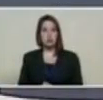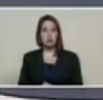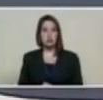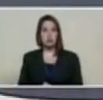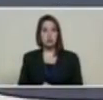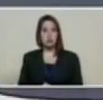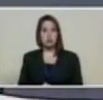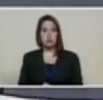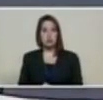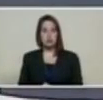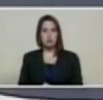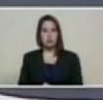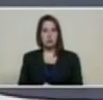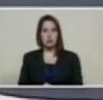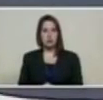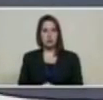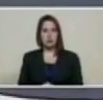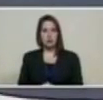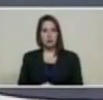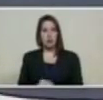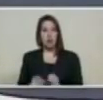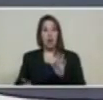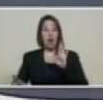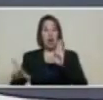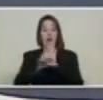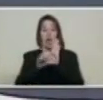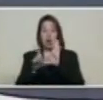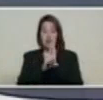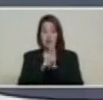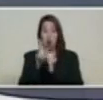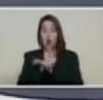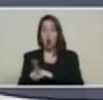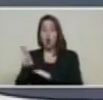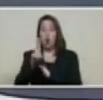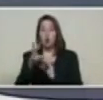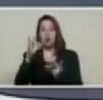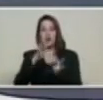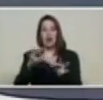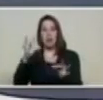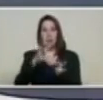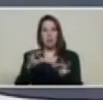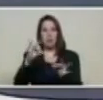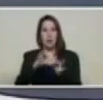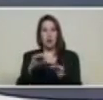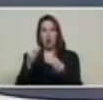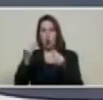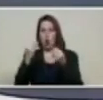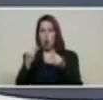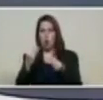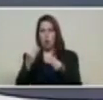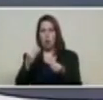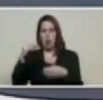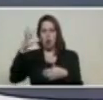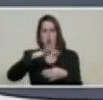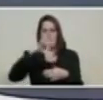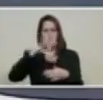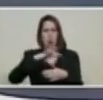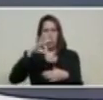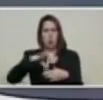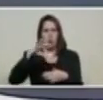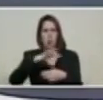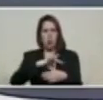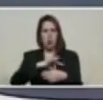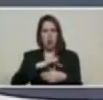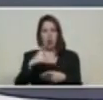está legalizado el uso del petro como unidad de cuenta como moneda